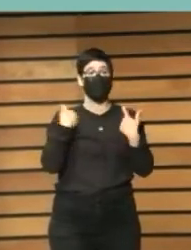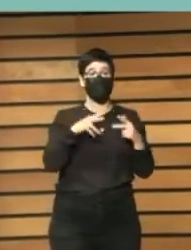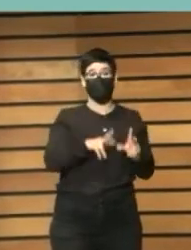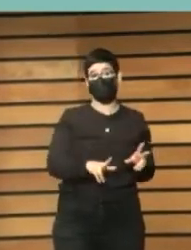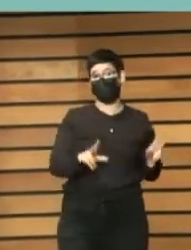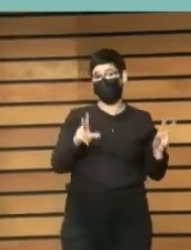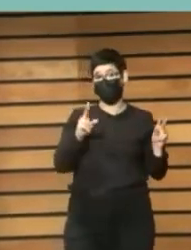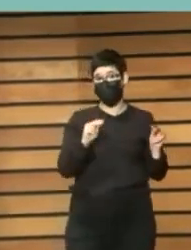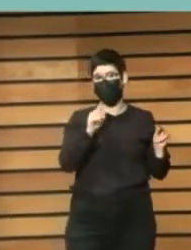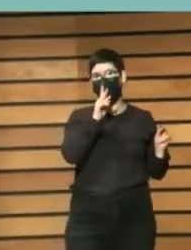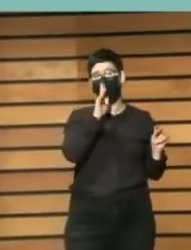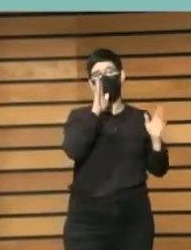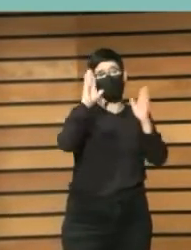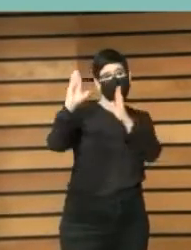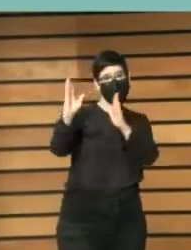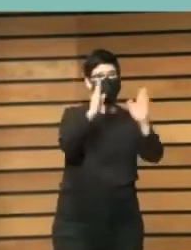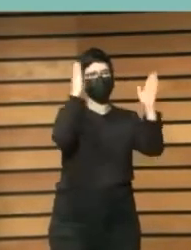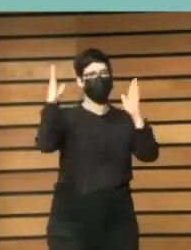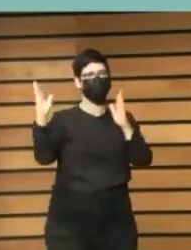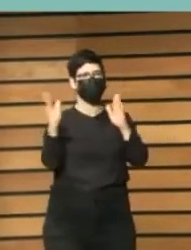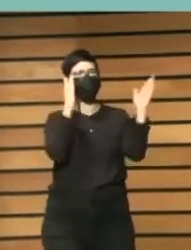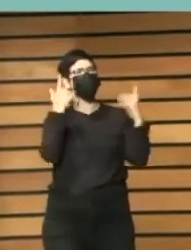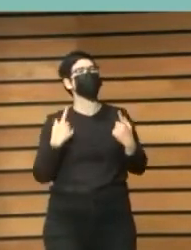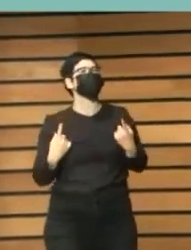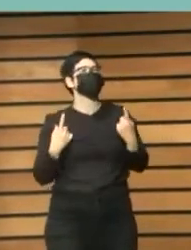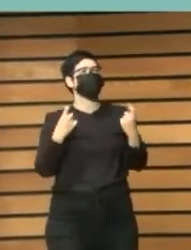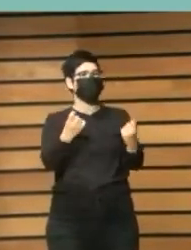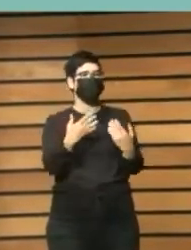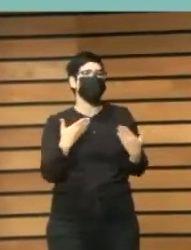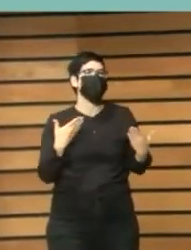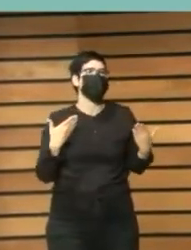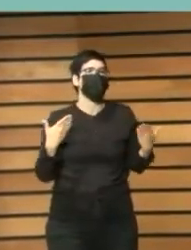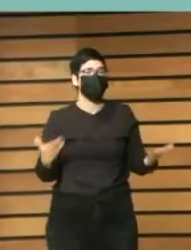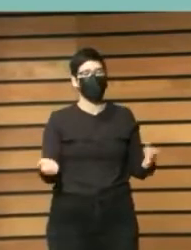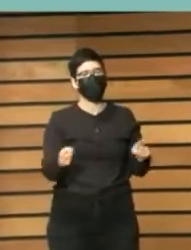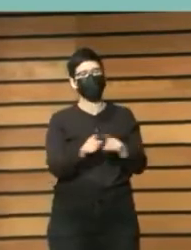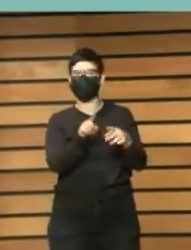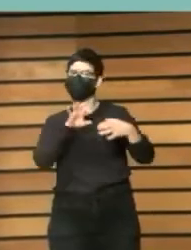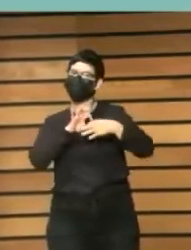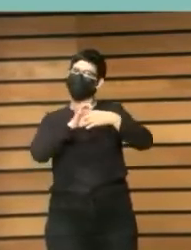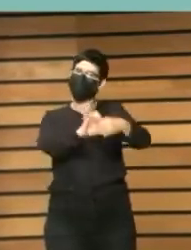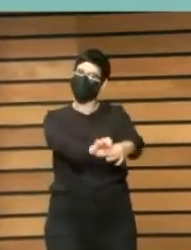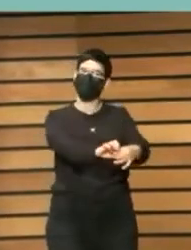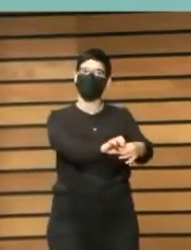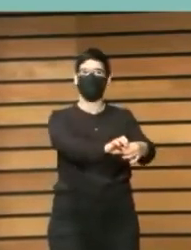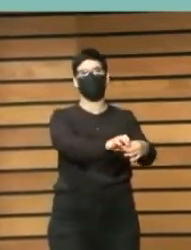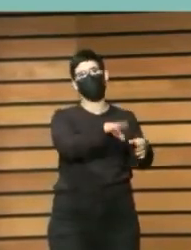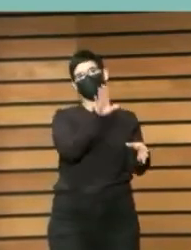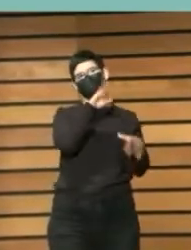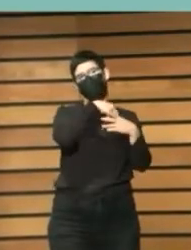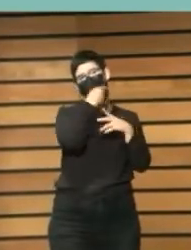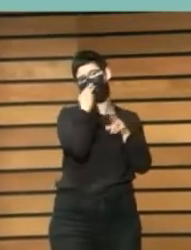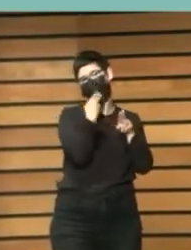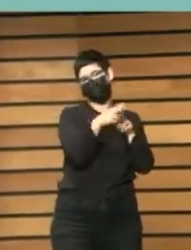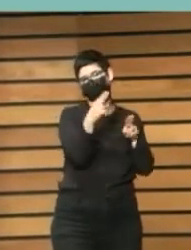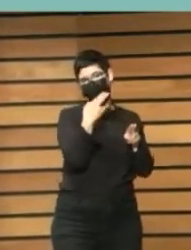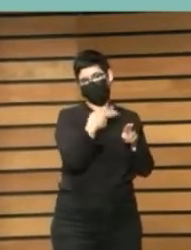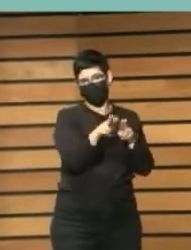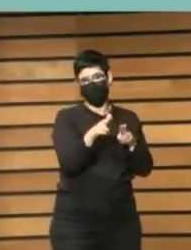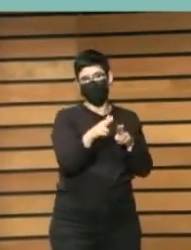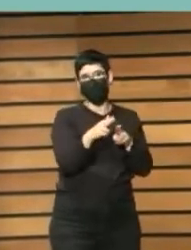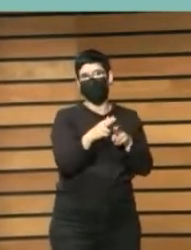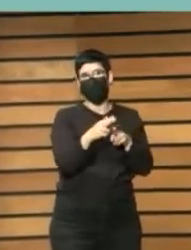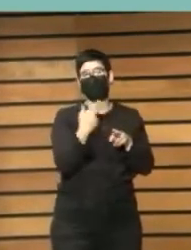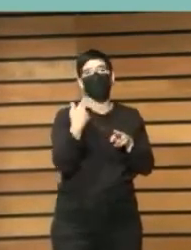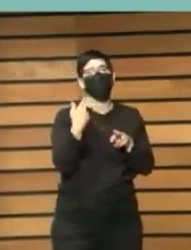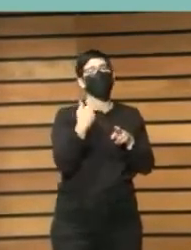las siguientes fases que nos quedan tienen más que ver con la incidencia política y con no